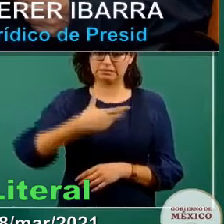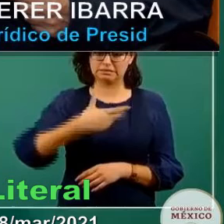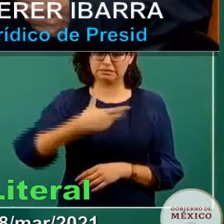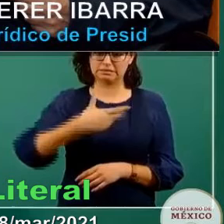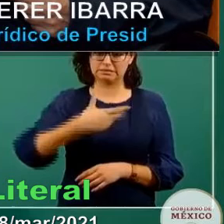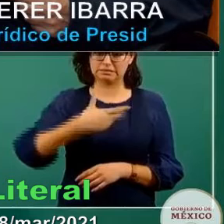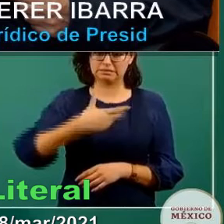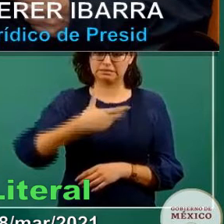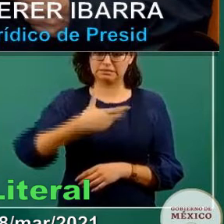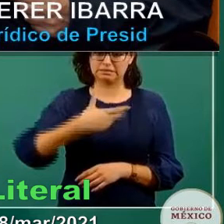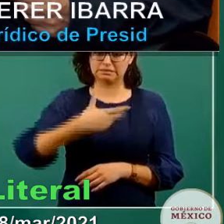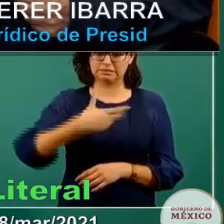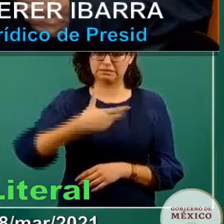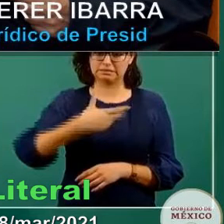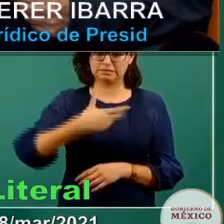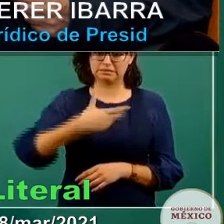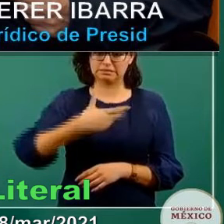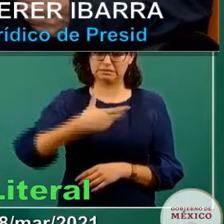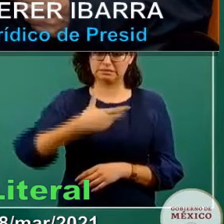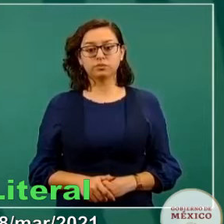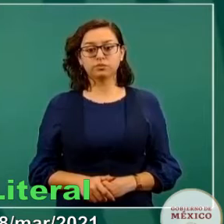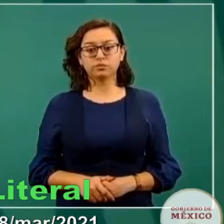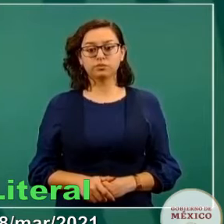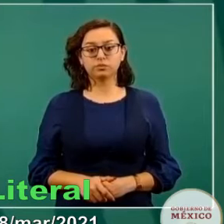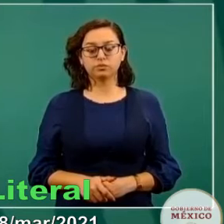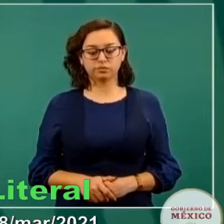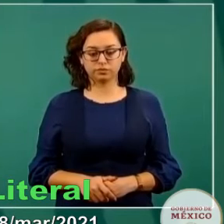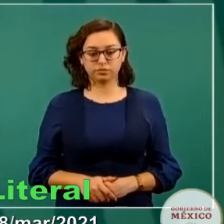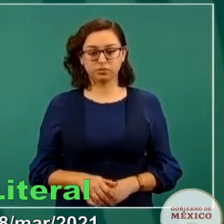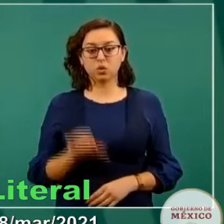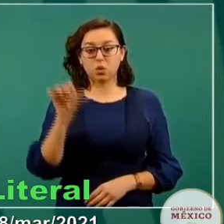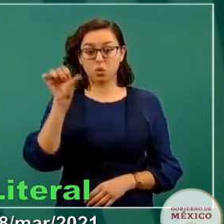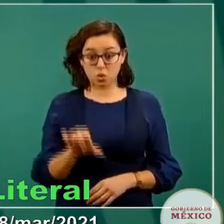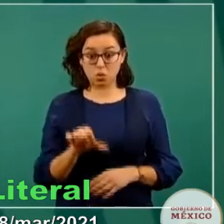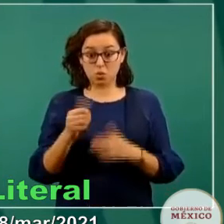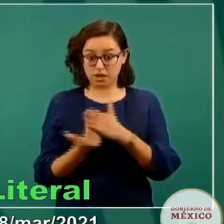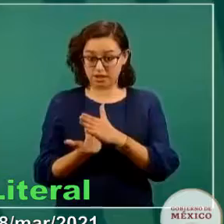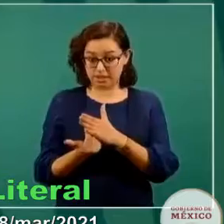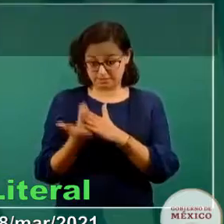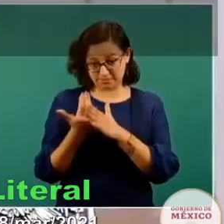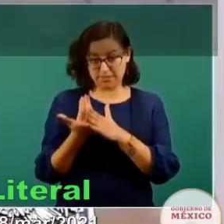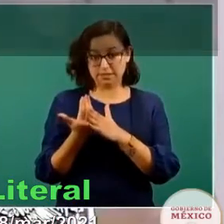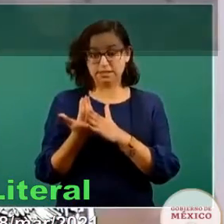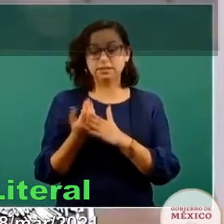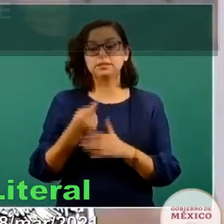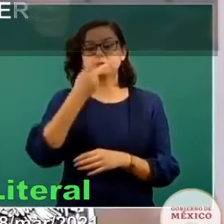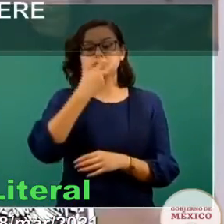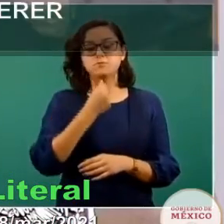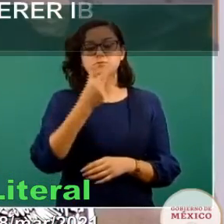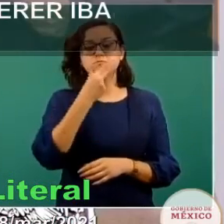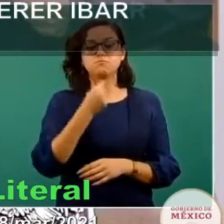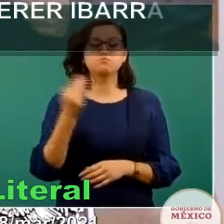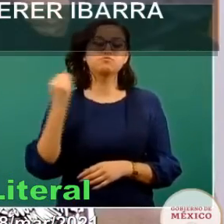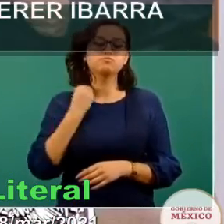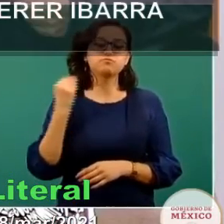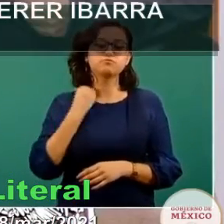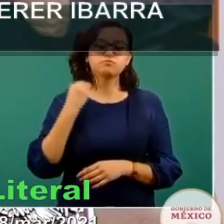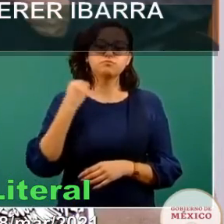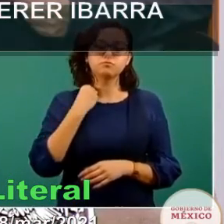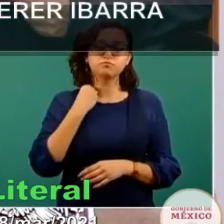Me estaba informando el consejero jurídico que